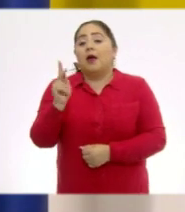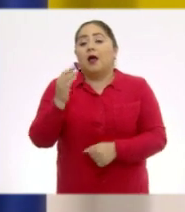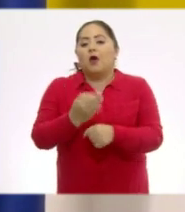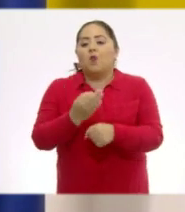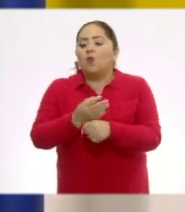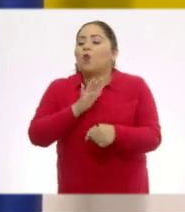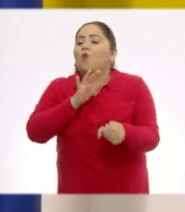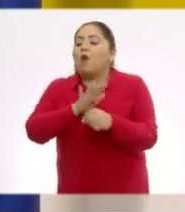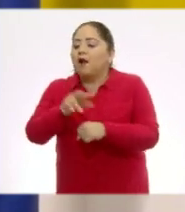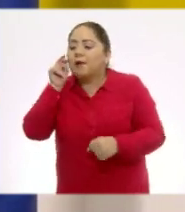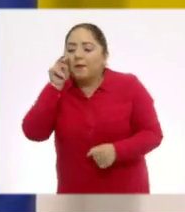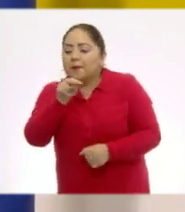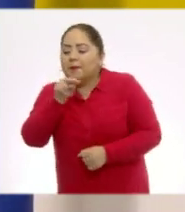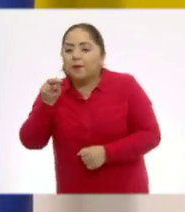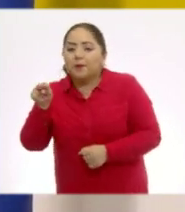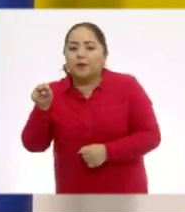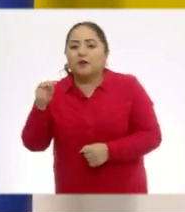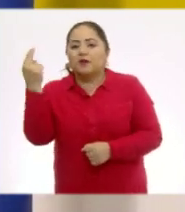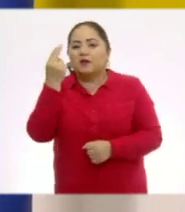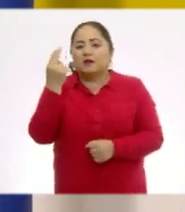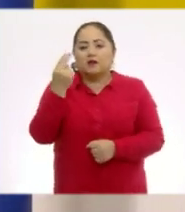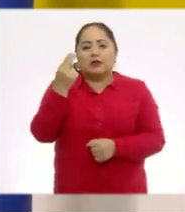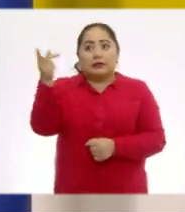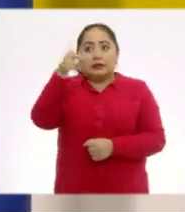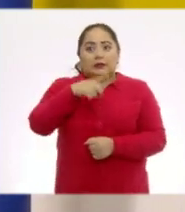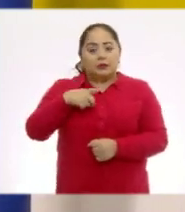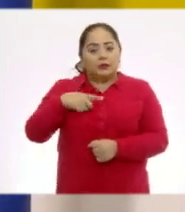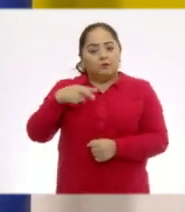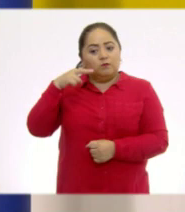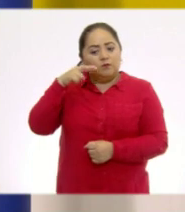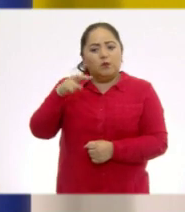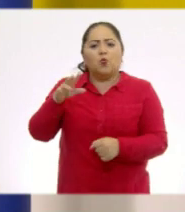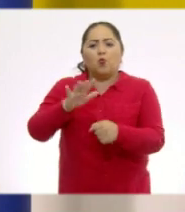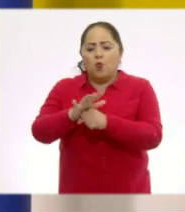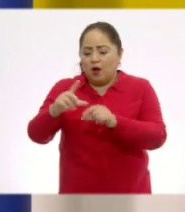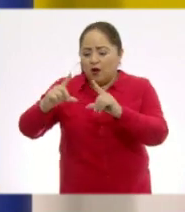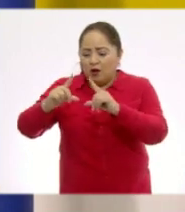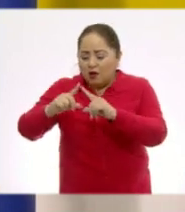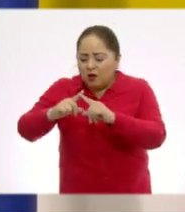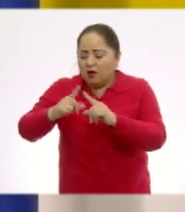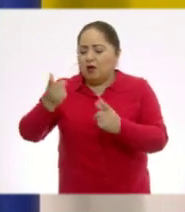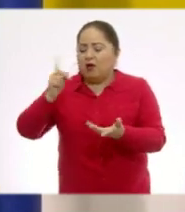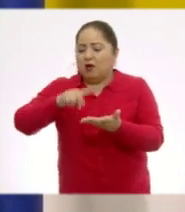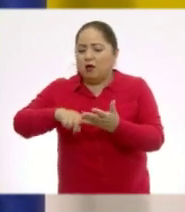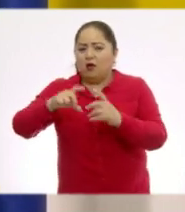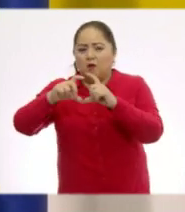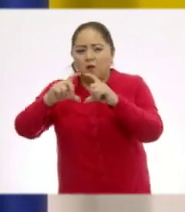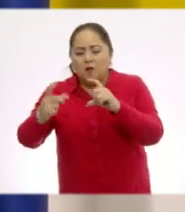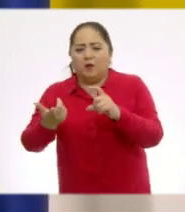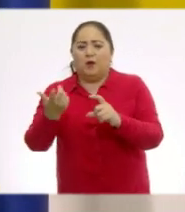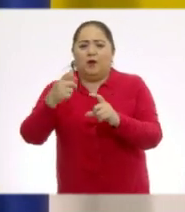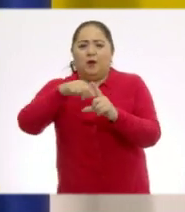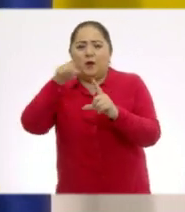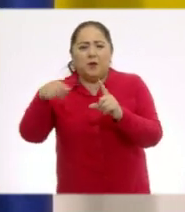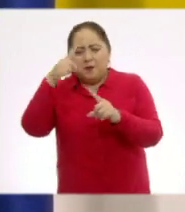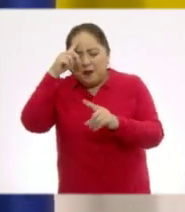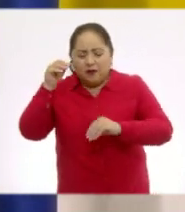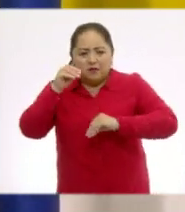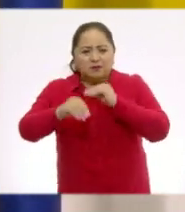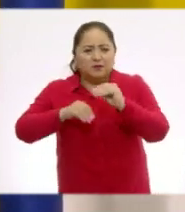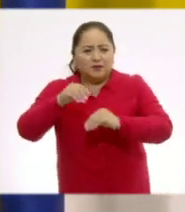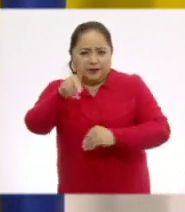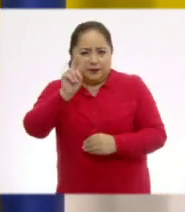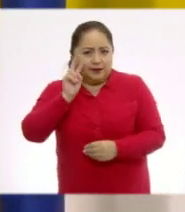averiguar con la observación qué figuras ocuparon estos niños y niñas para formar lo